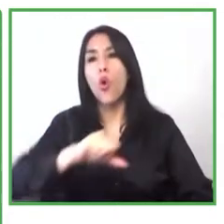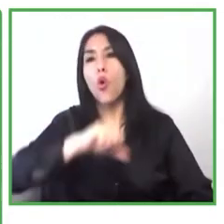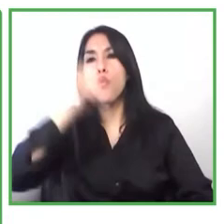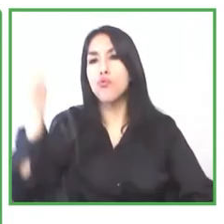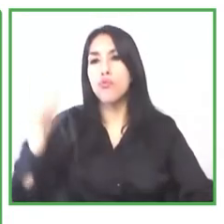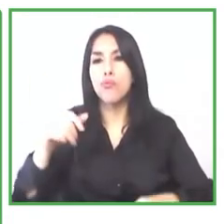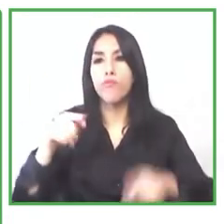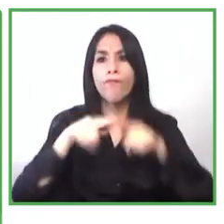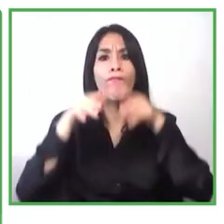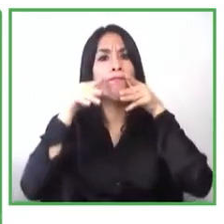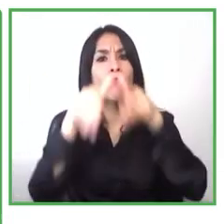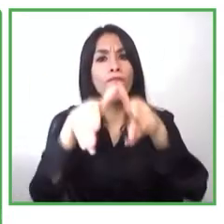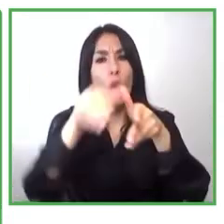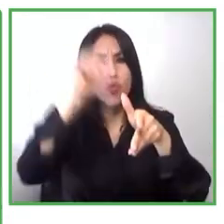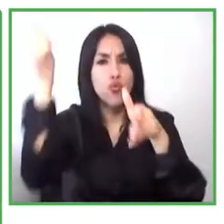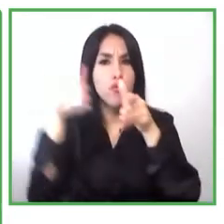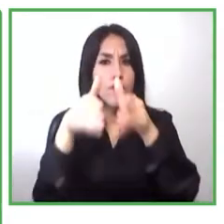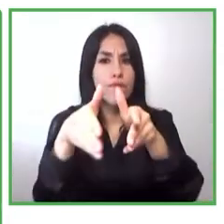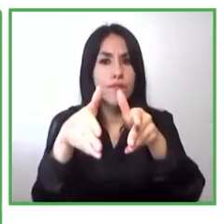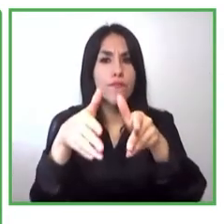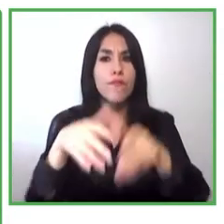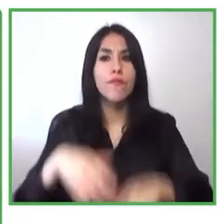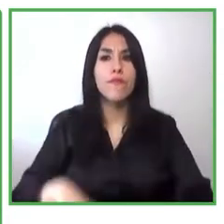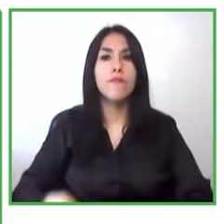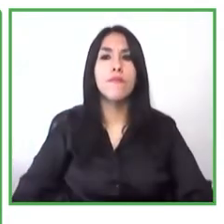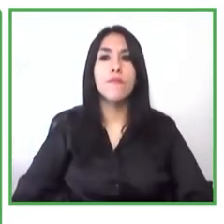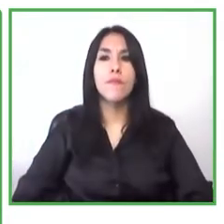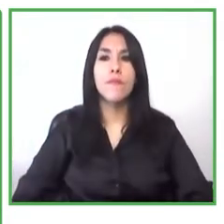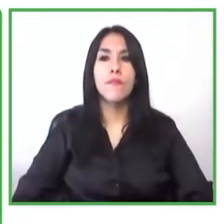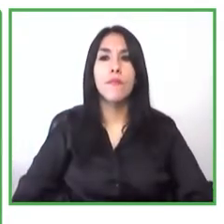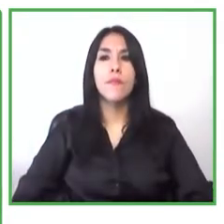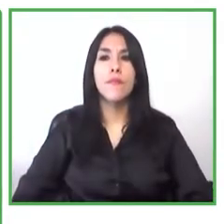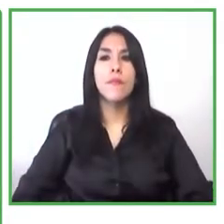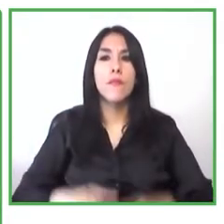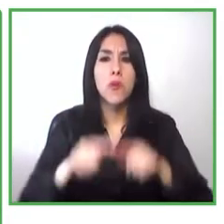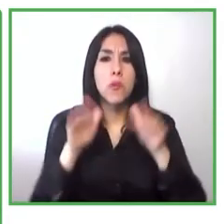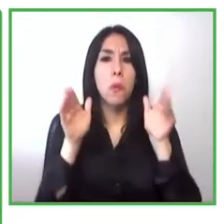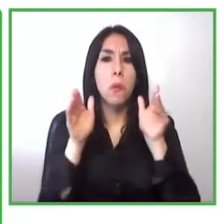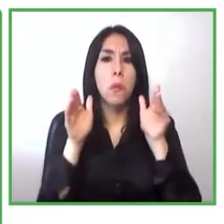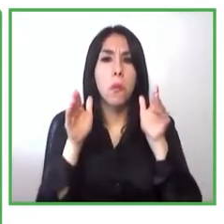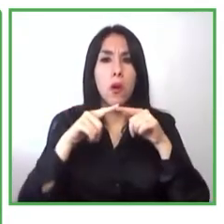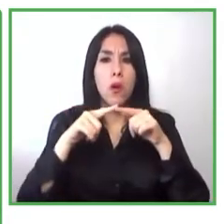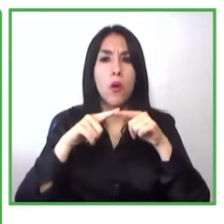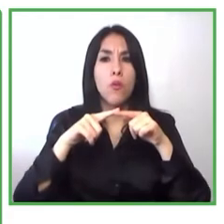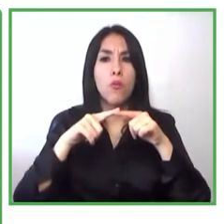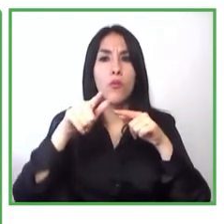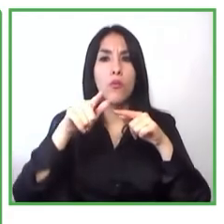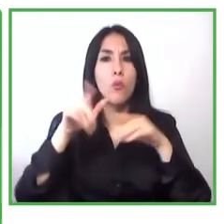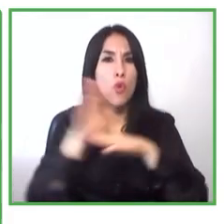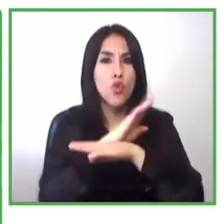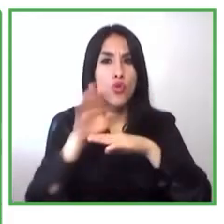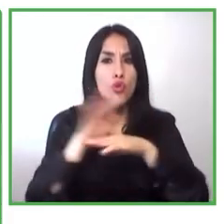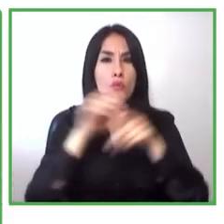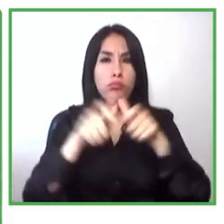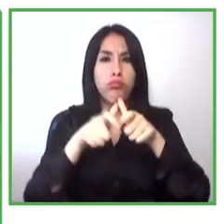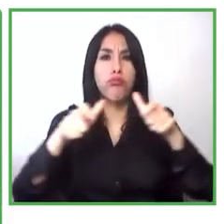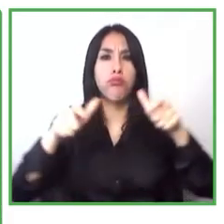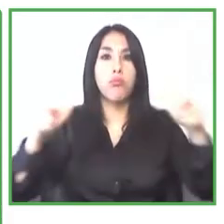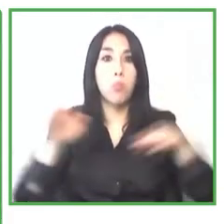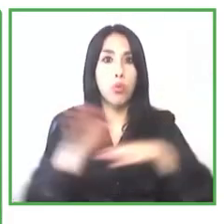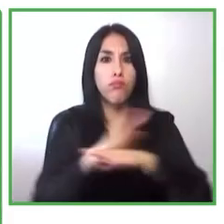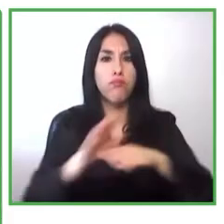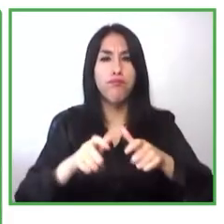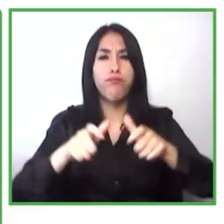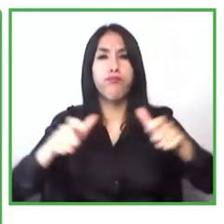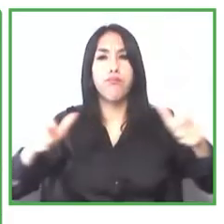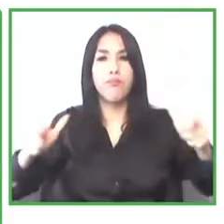y a volverse tal vez a empresas más grandes. El poder mostrar que estas iniciativas incursionan en apoyo no solamente a lo